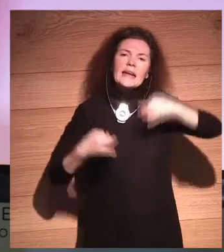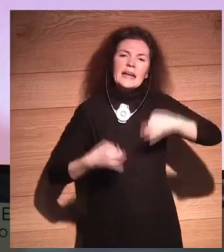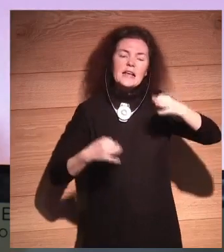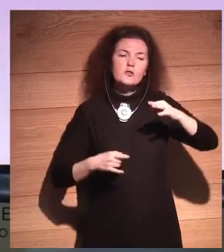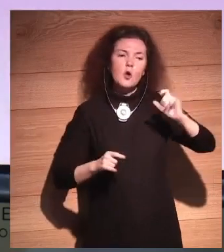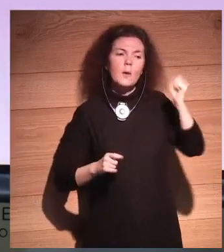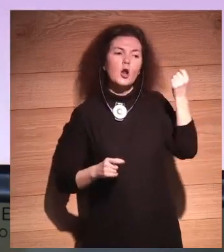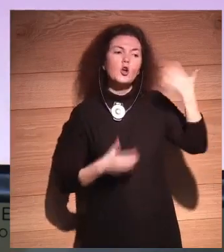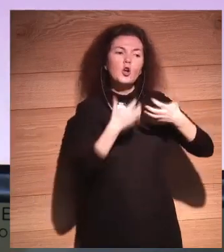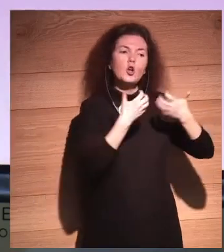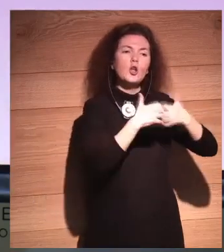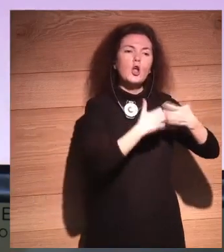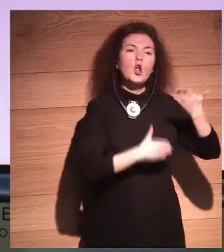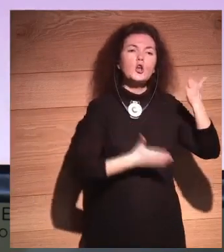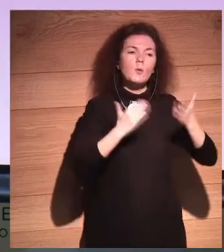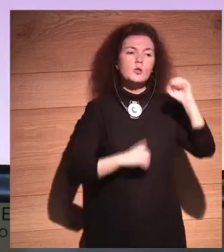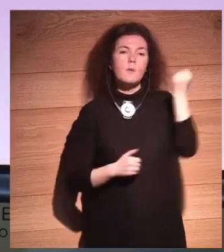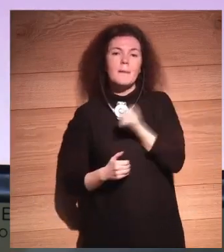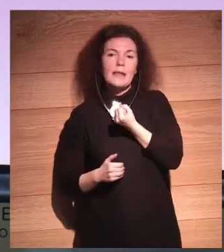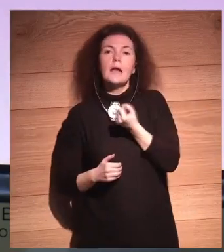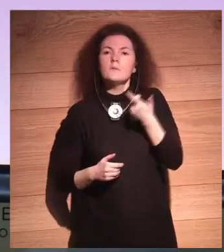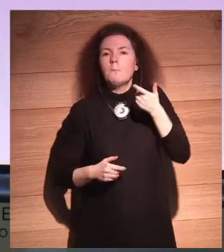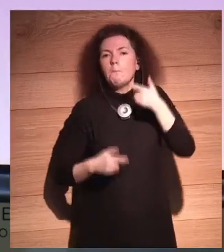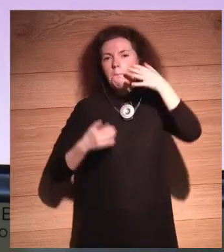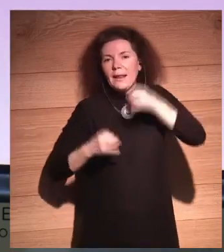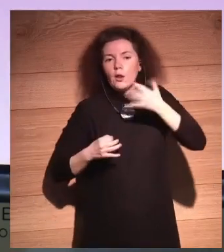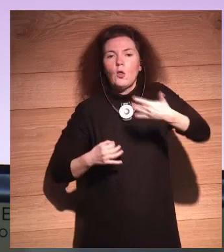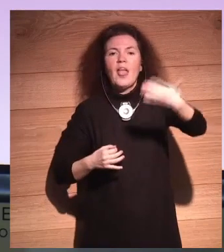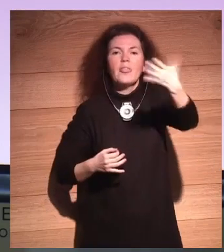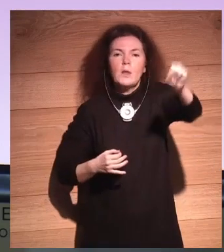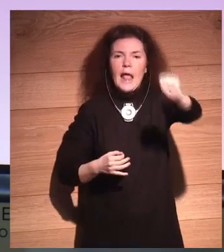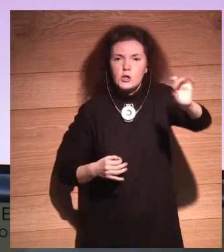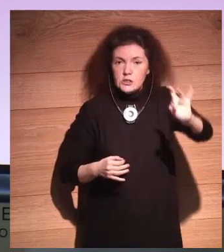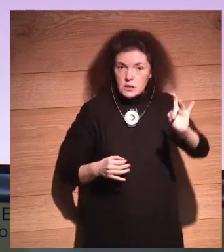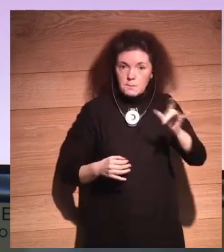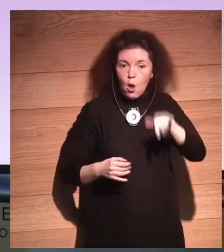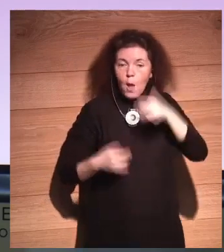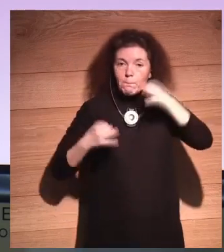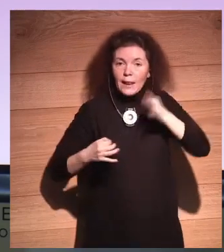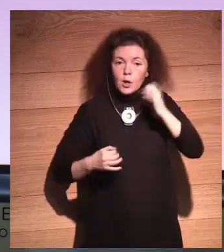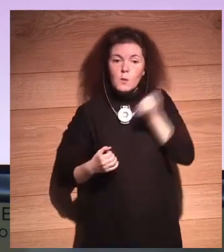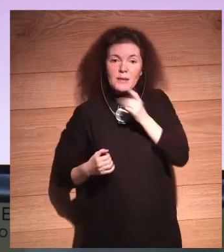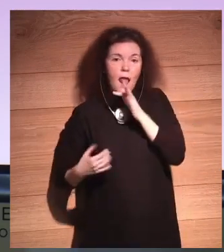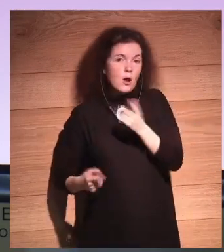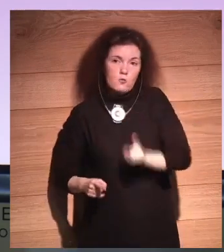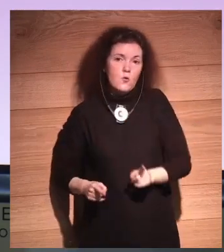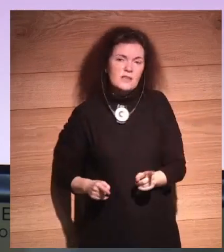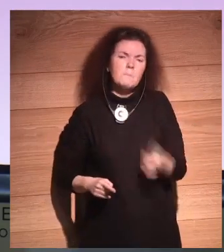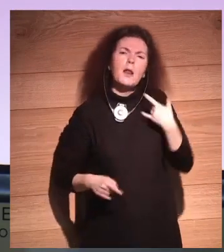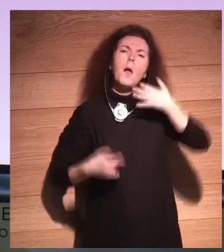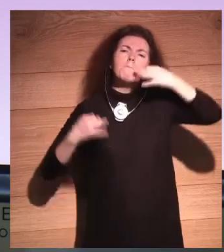nos vayan a matar los robots. Ese es un peligro. Dentro de 50 años lo será. Pero el mayor peligro